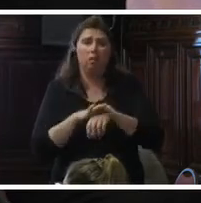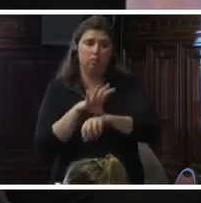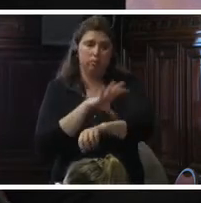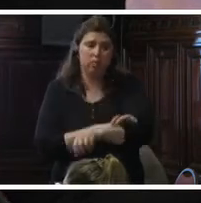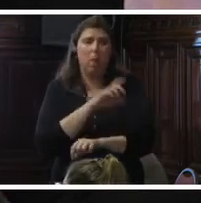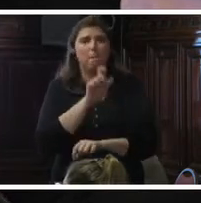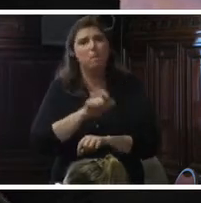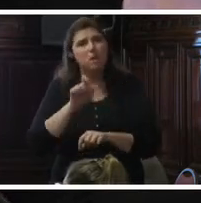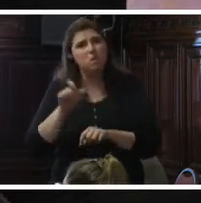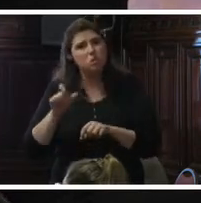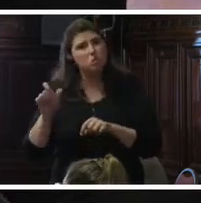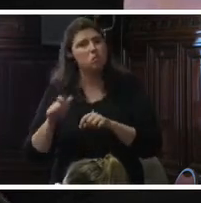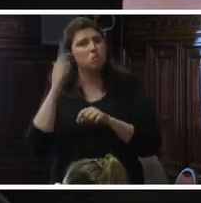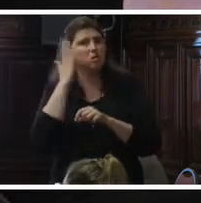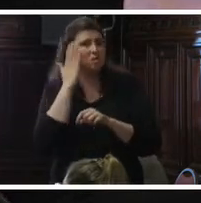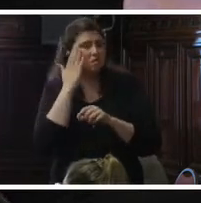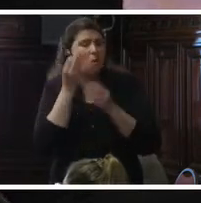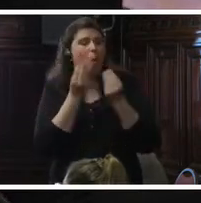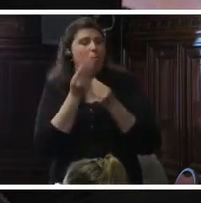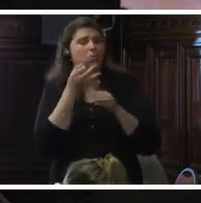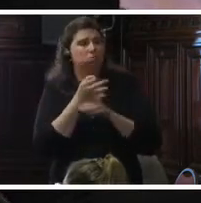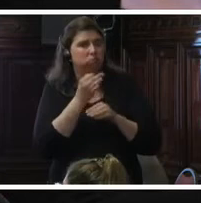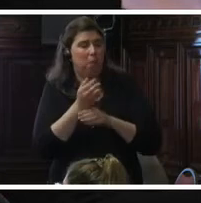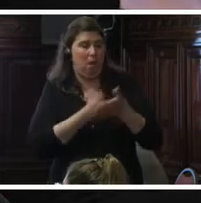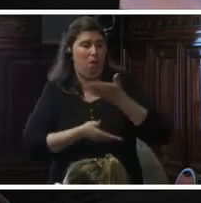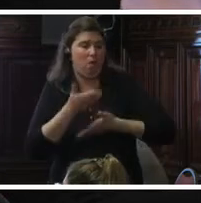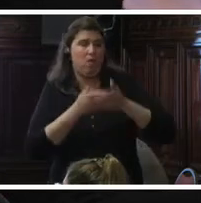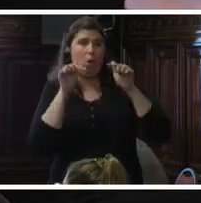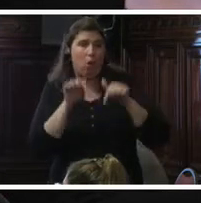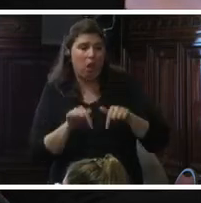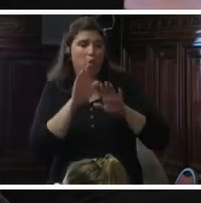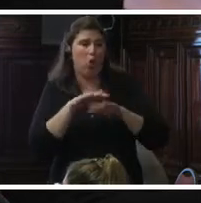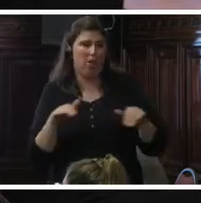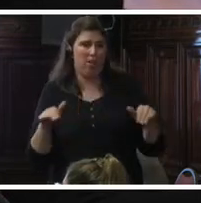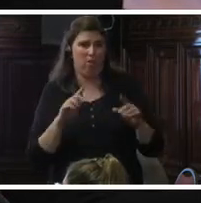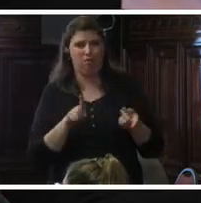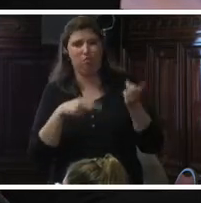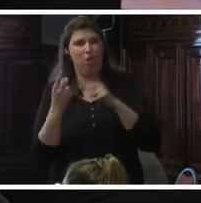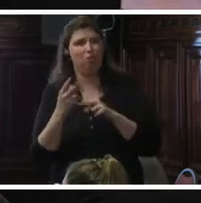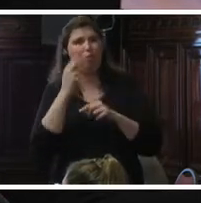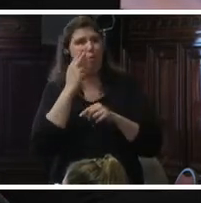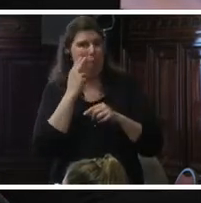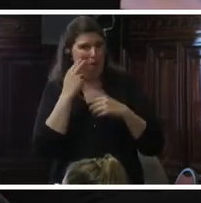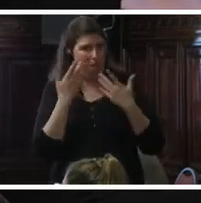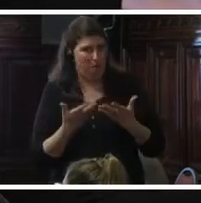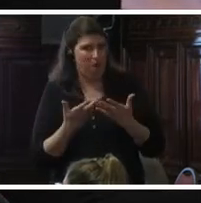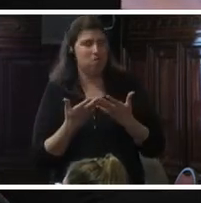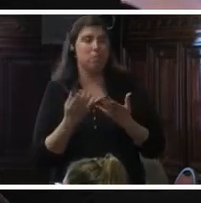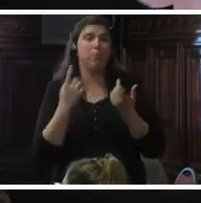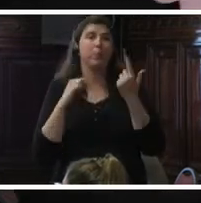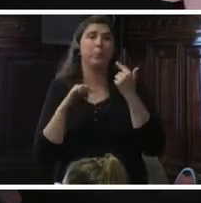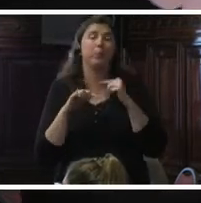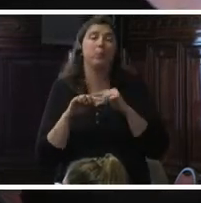capacitado, infraestructura adecuada para convivir con los niños y demás personas con deficiencias. A pesar de